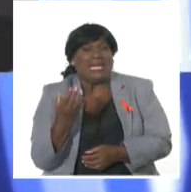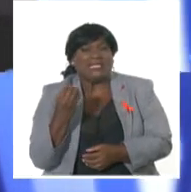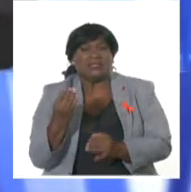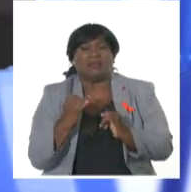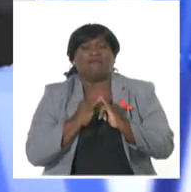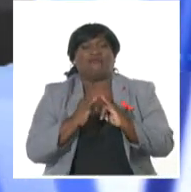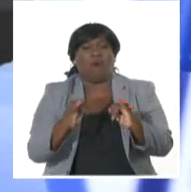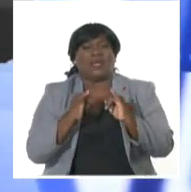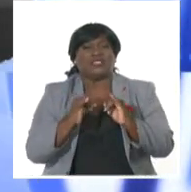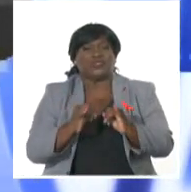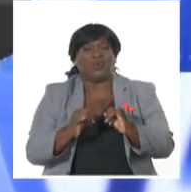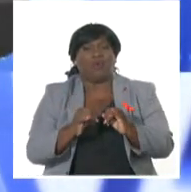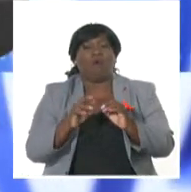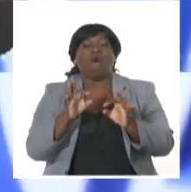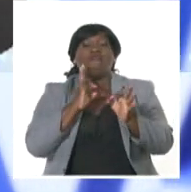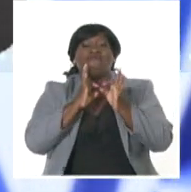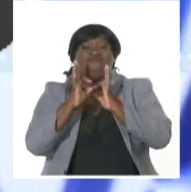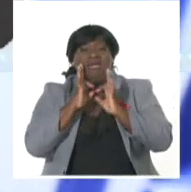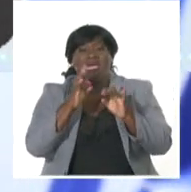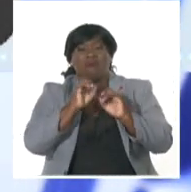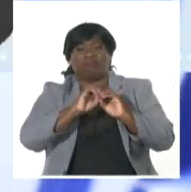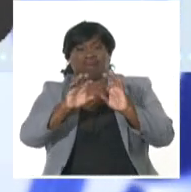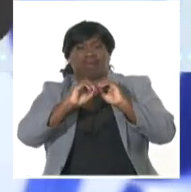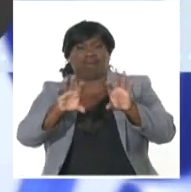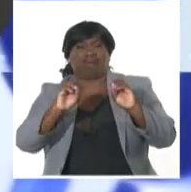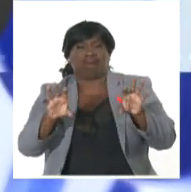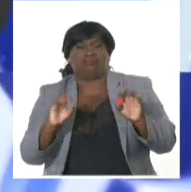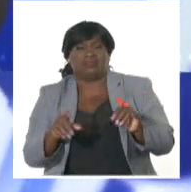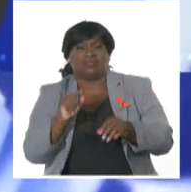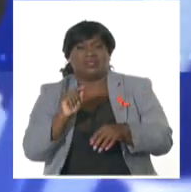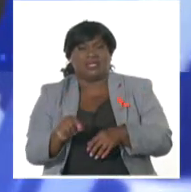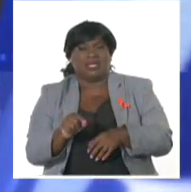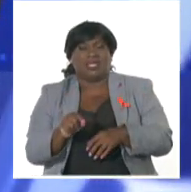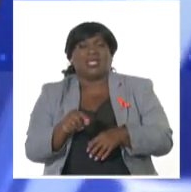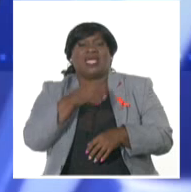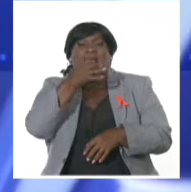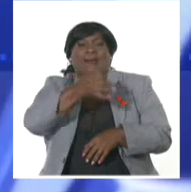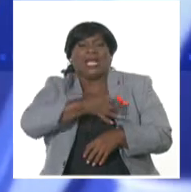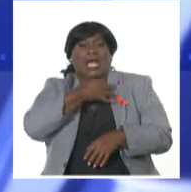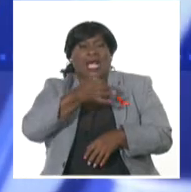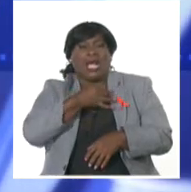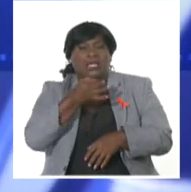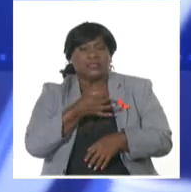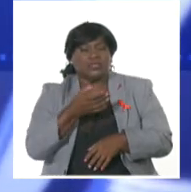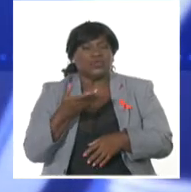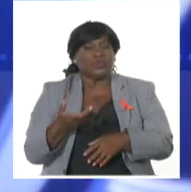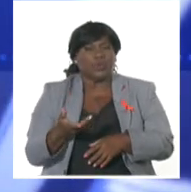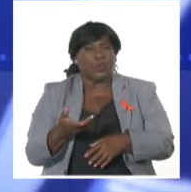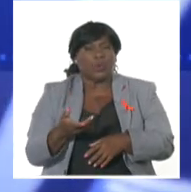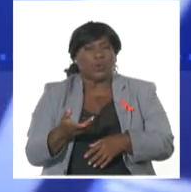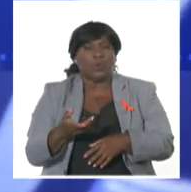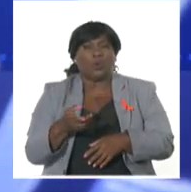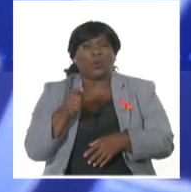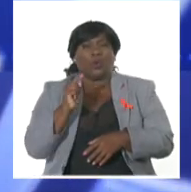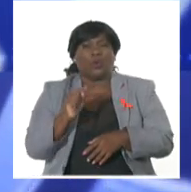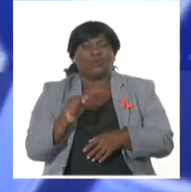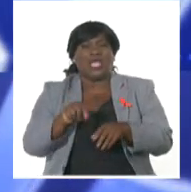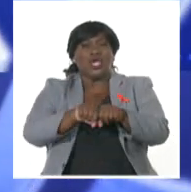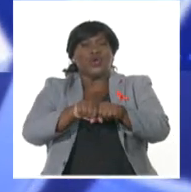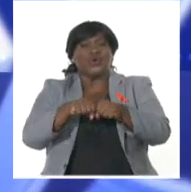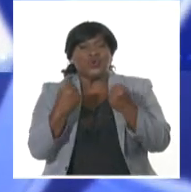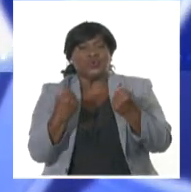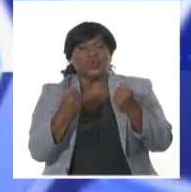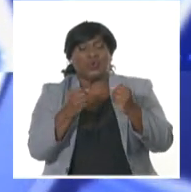rumor que se está corriendo en redes sociales sobre una ruptura de la